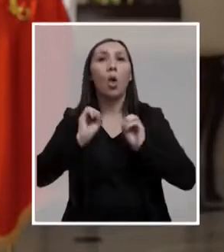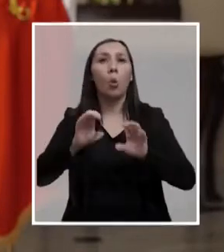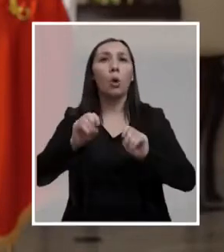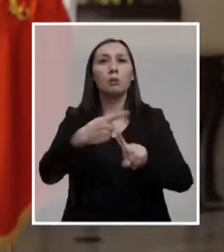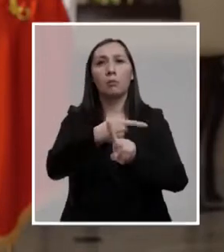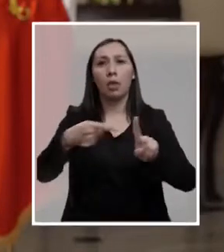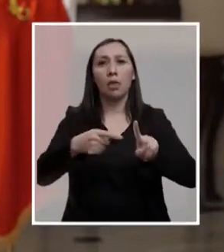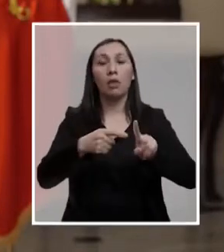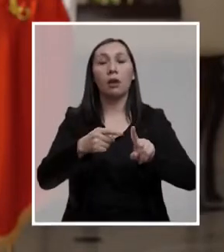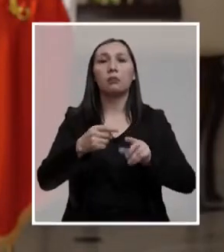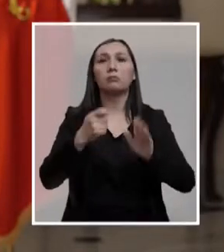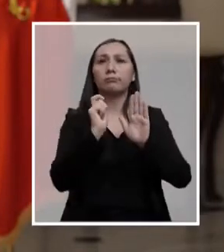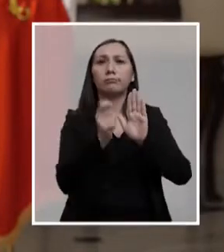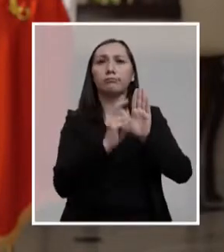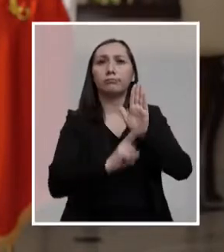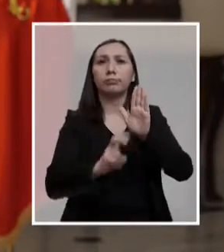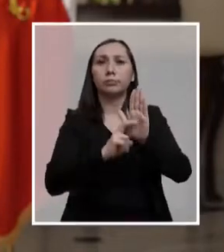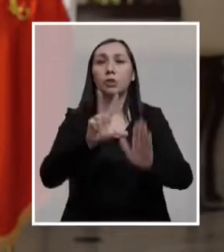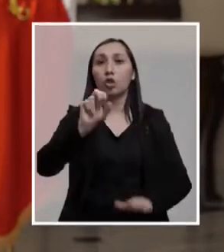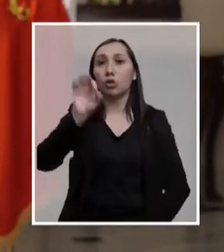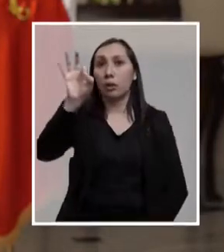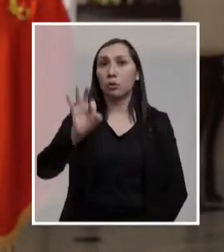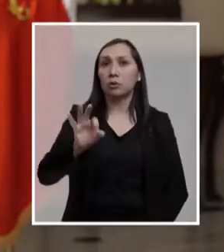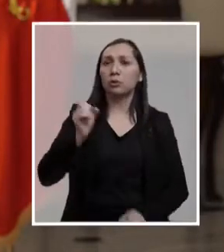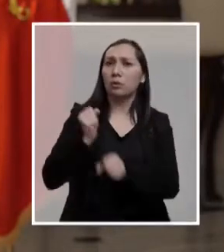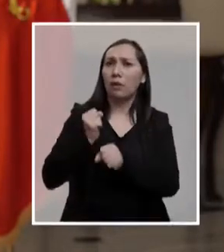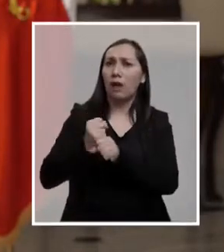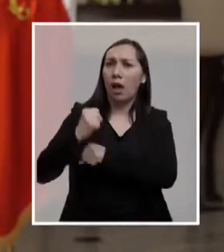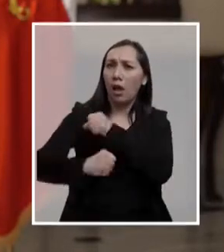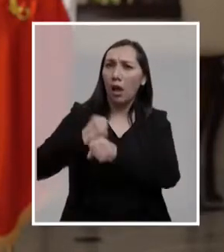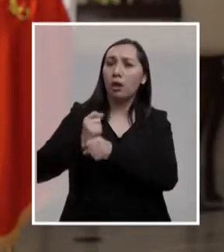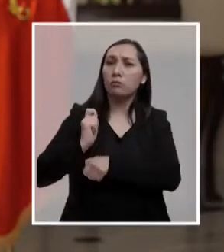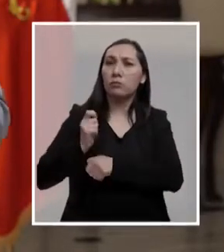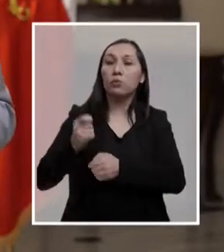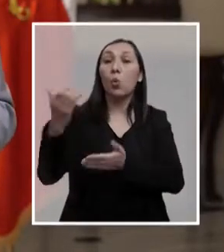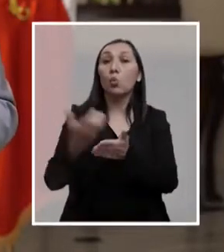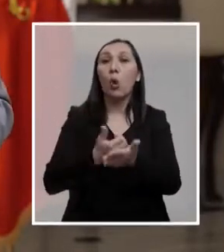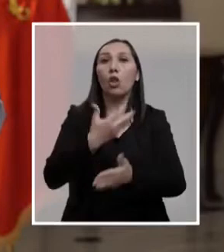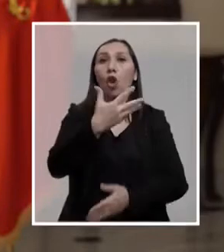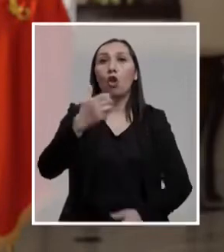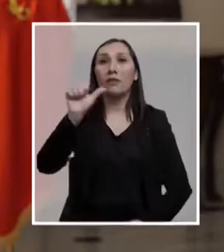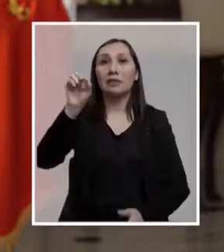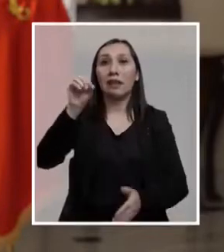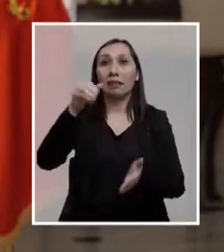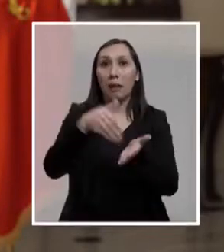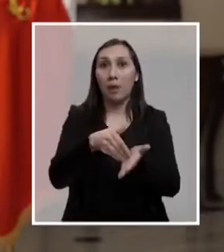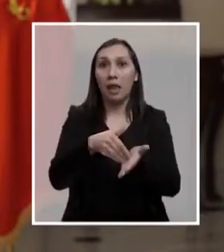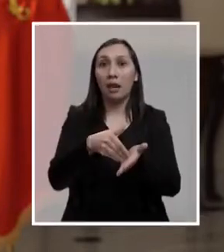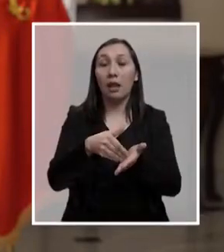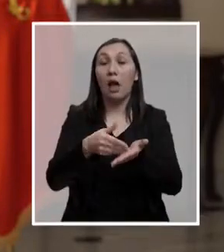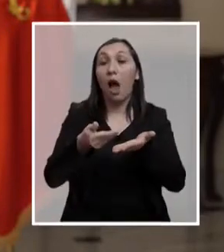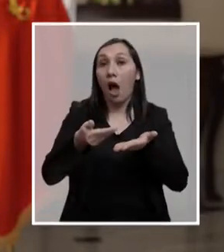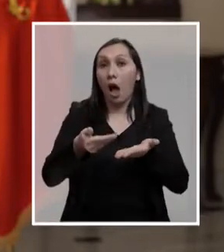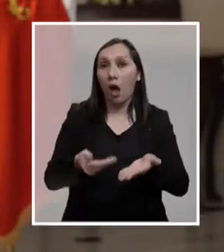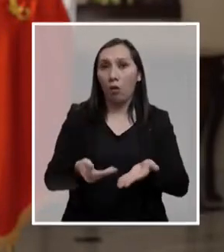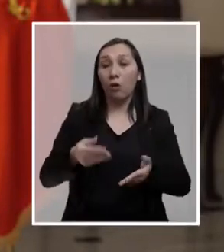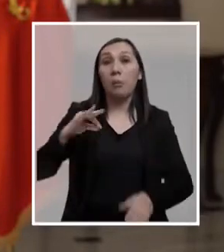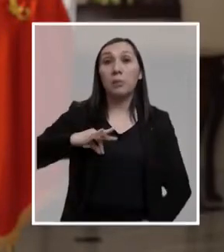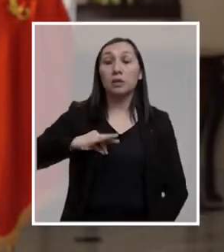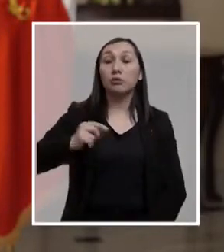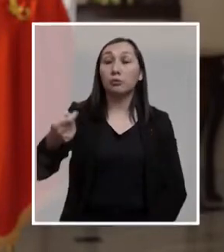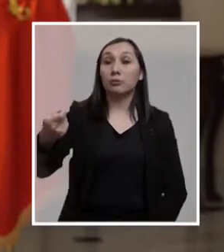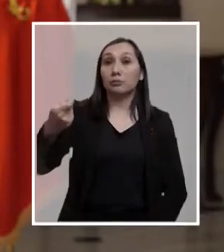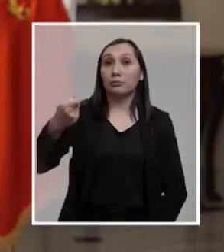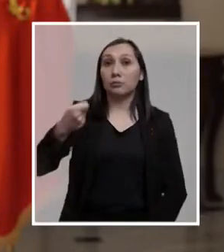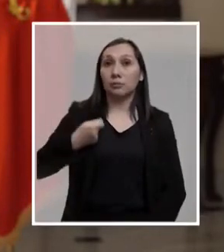media que ha cotizado el 80% de su vida laboral con un salario de 960 mil pesos, hoy tiene una pensión,